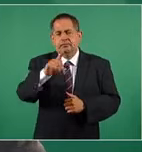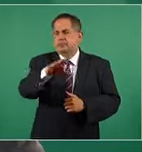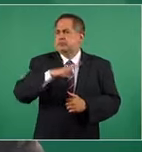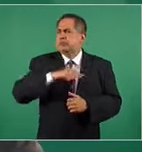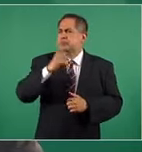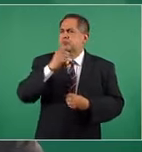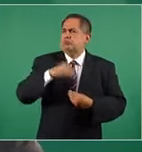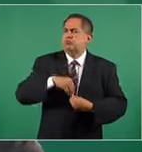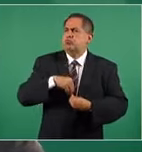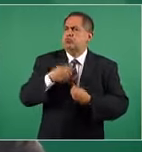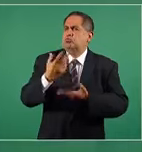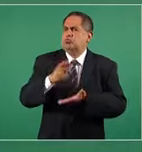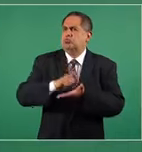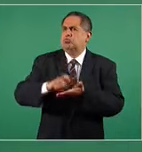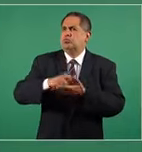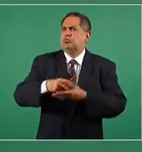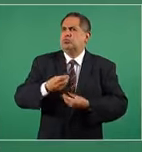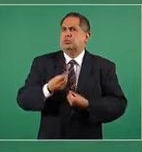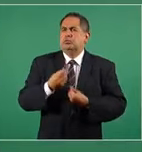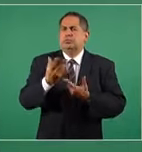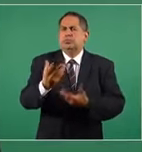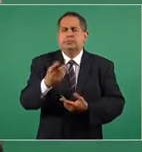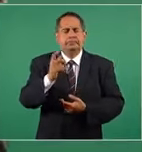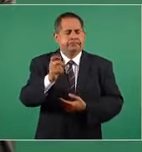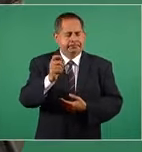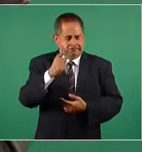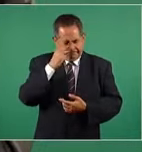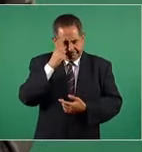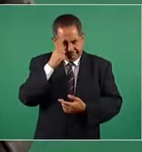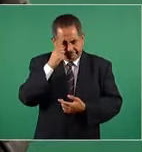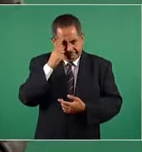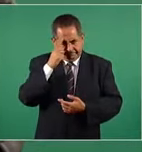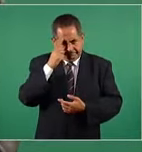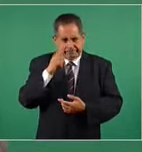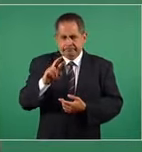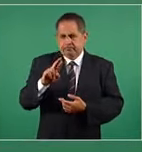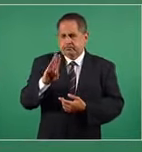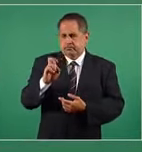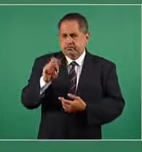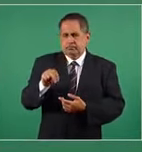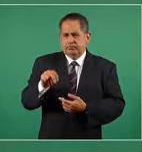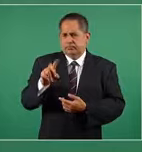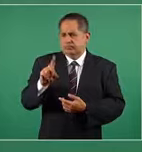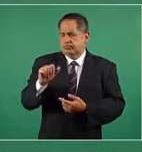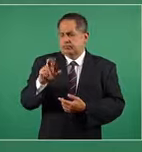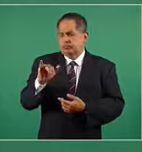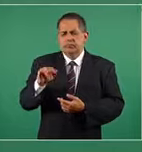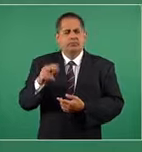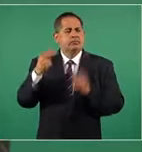de Rubén Darío que se llama La calumnia.